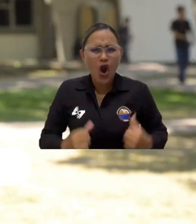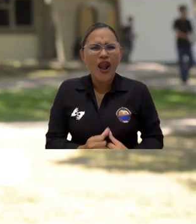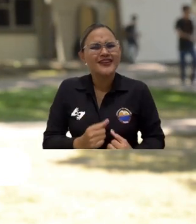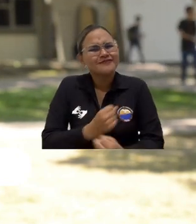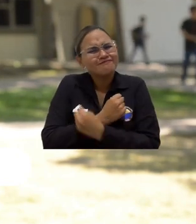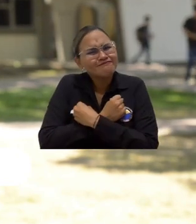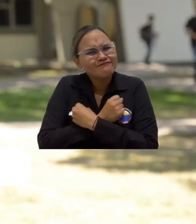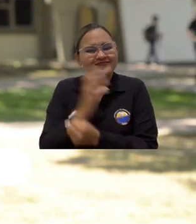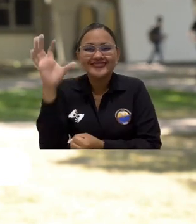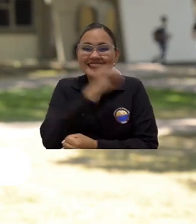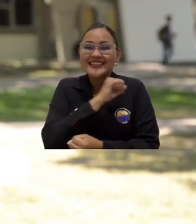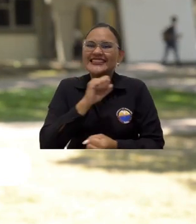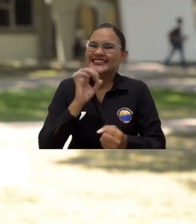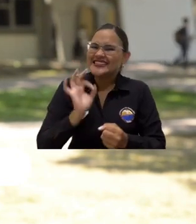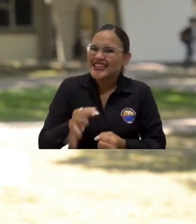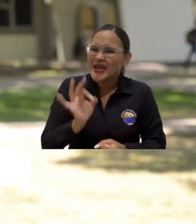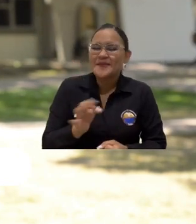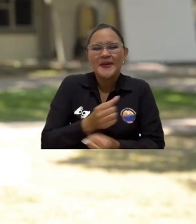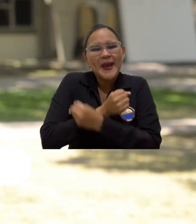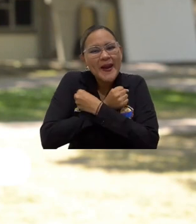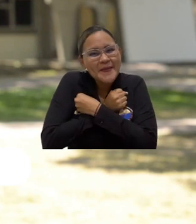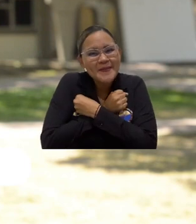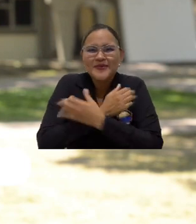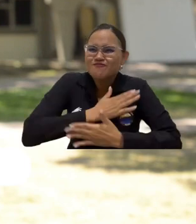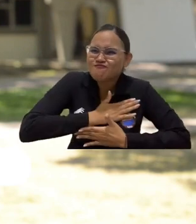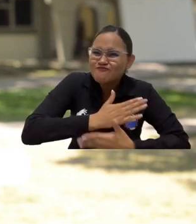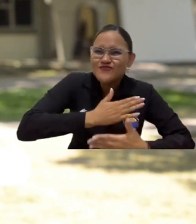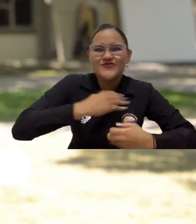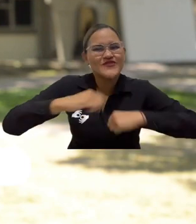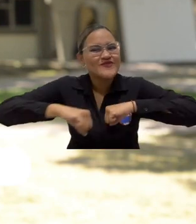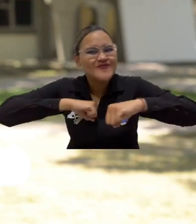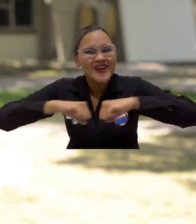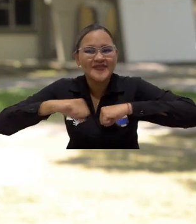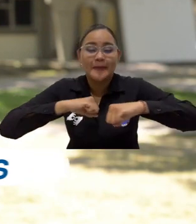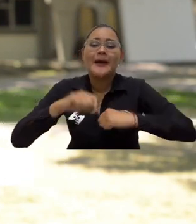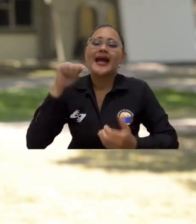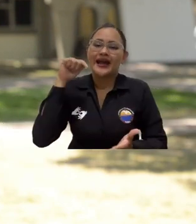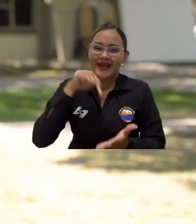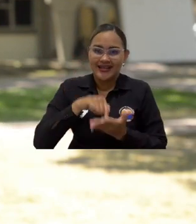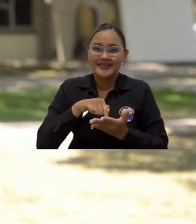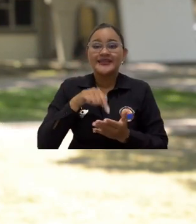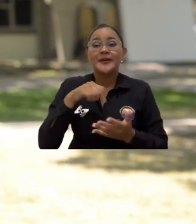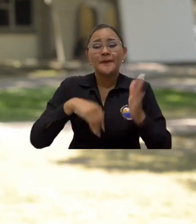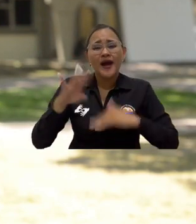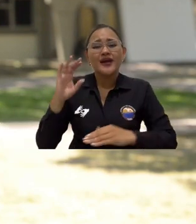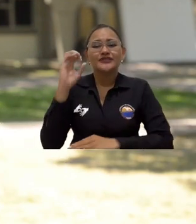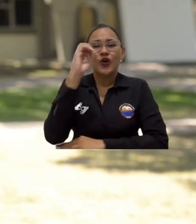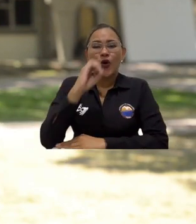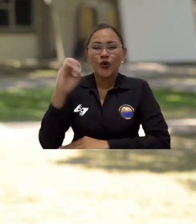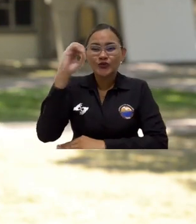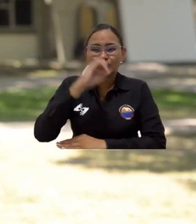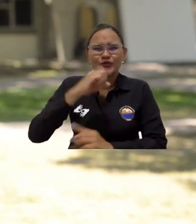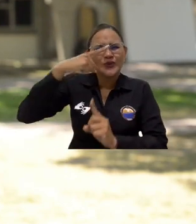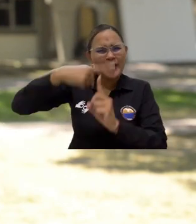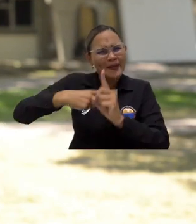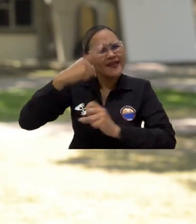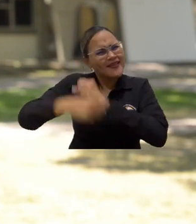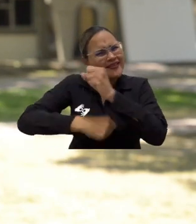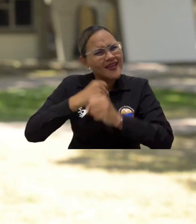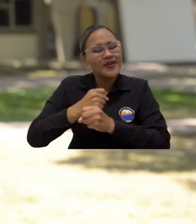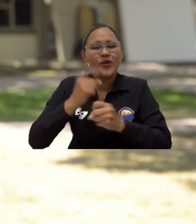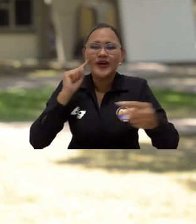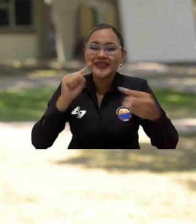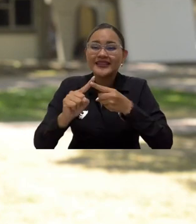¿cómo lo hacemos? Con excelencia, ¿verdad? Con amor. Ese es el mensaje que queremos llevar este octubre y todo este año completo,